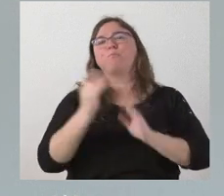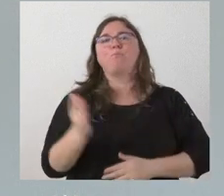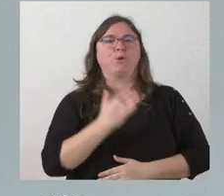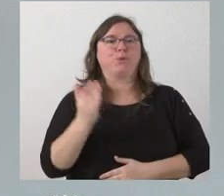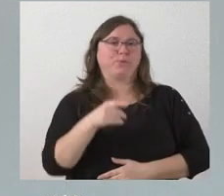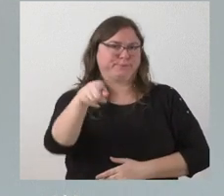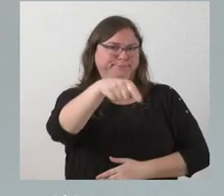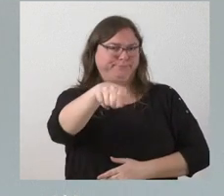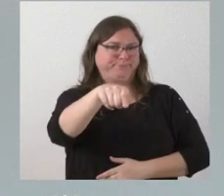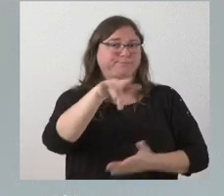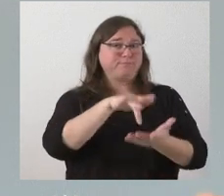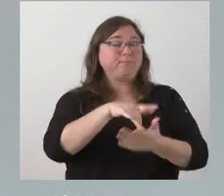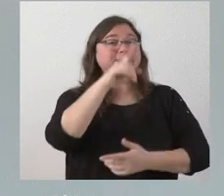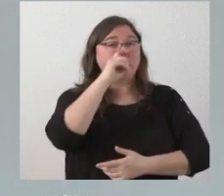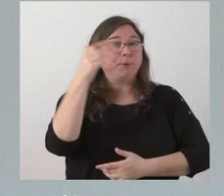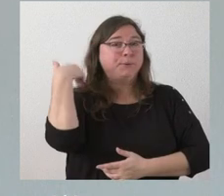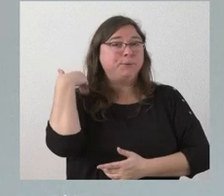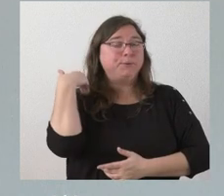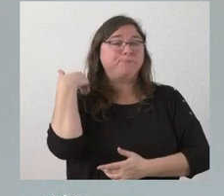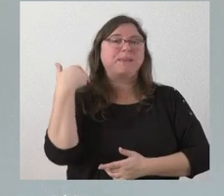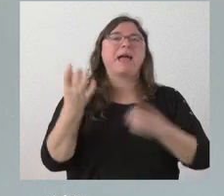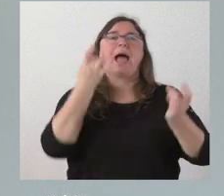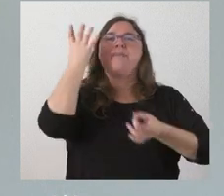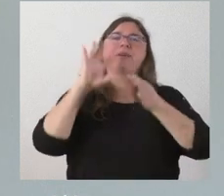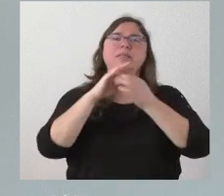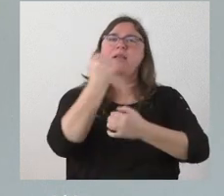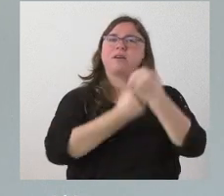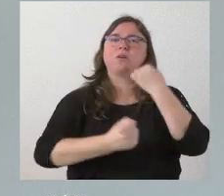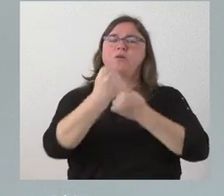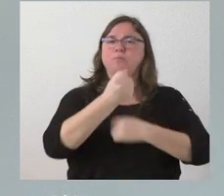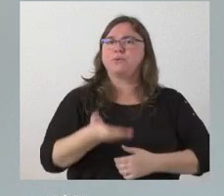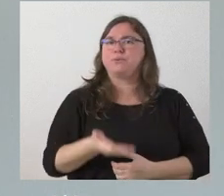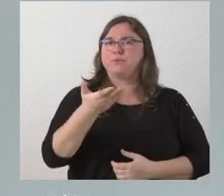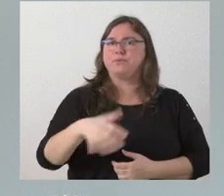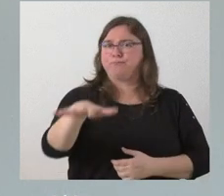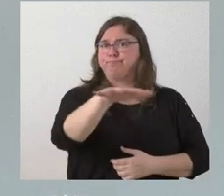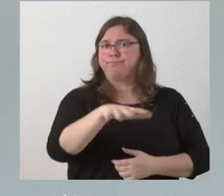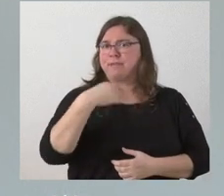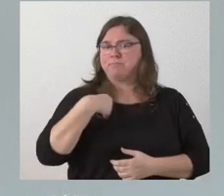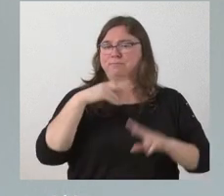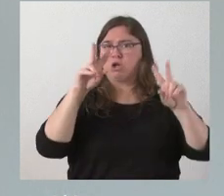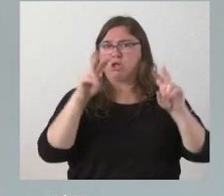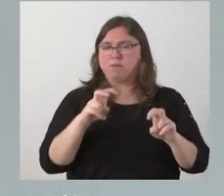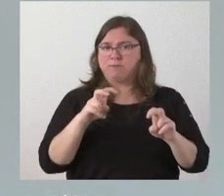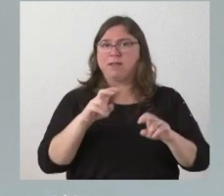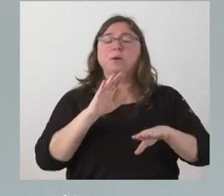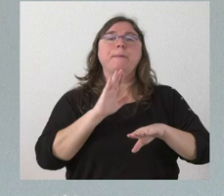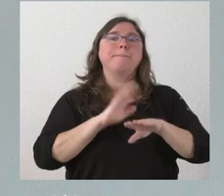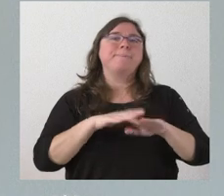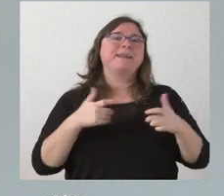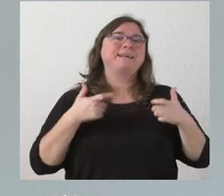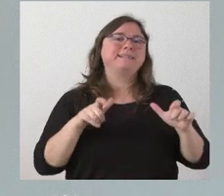allí se celebraron recordará usted que hicimos una actividad económica relevante en esta materia tanto para el sector